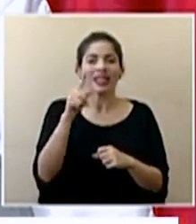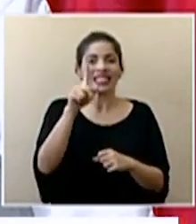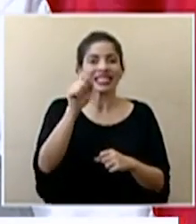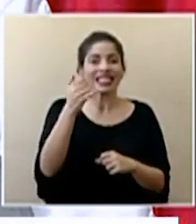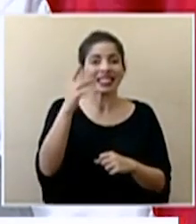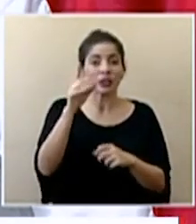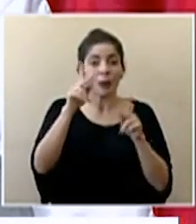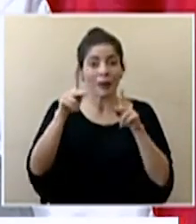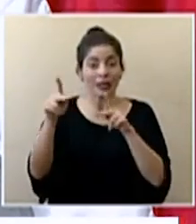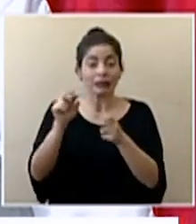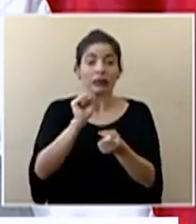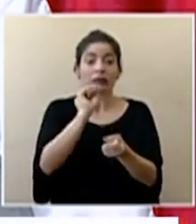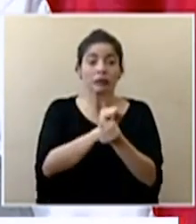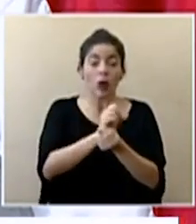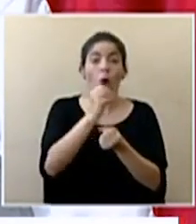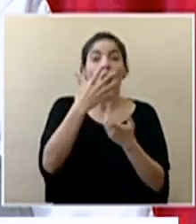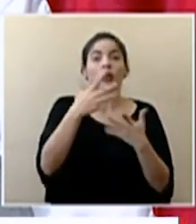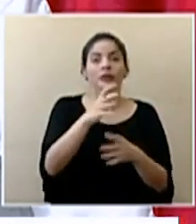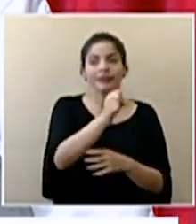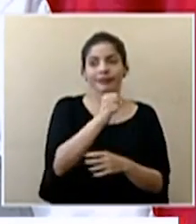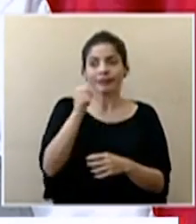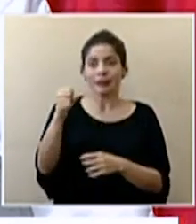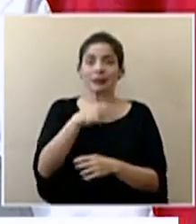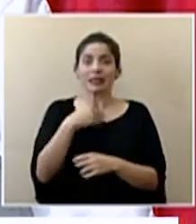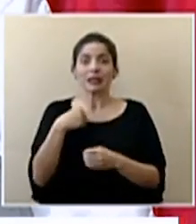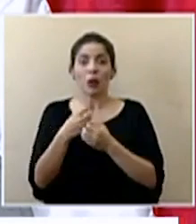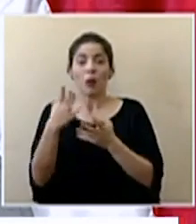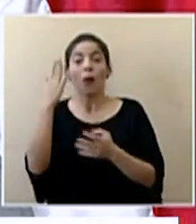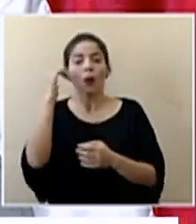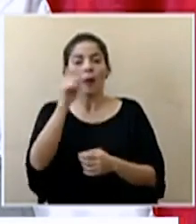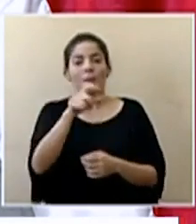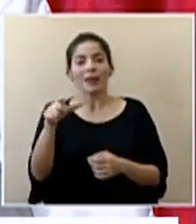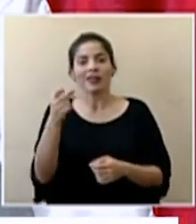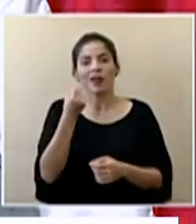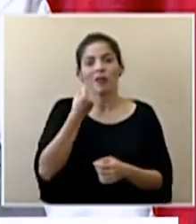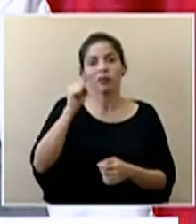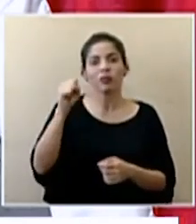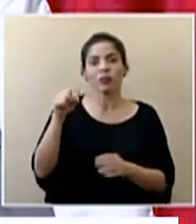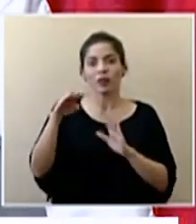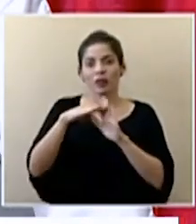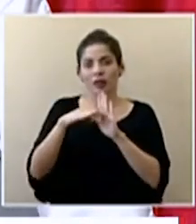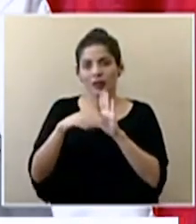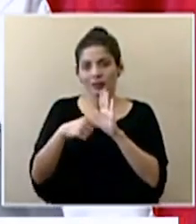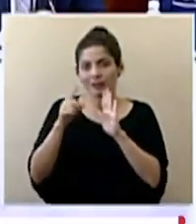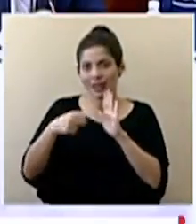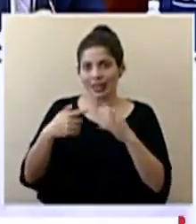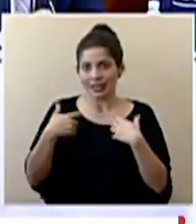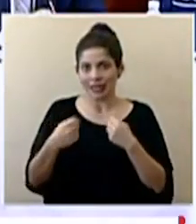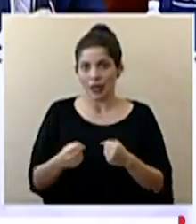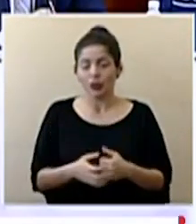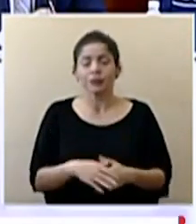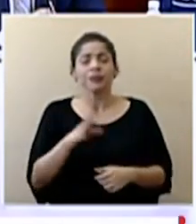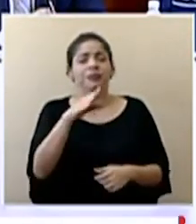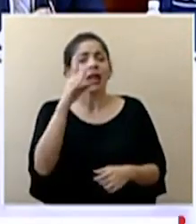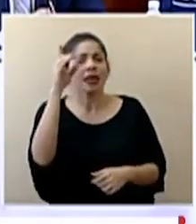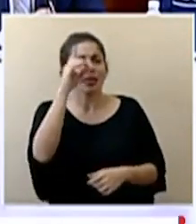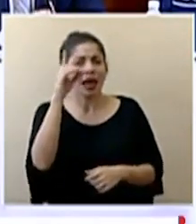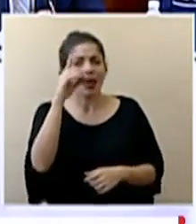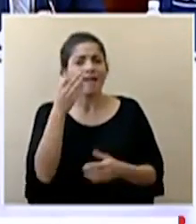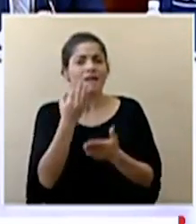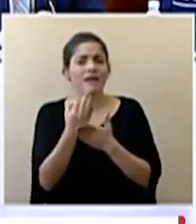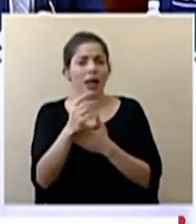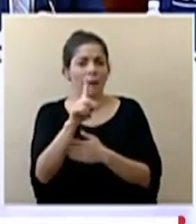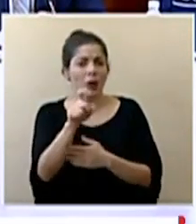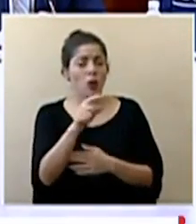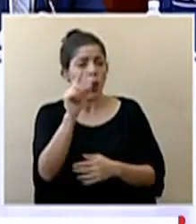detenidas o presentadas al Ministerio Público por infringir esta y otro tipo de medidas Don Daniel el financiero consulta el